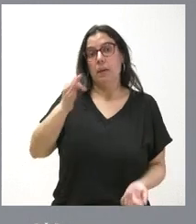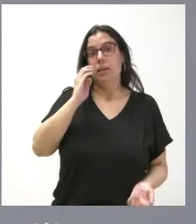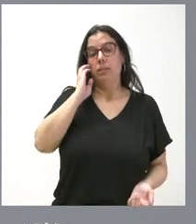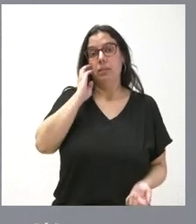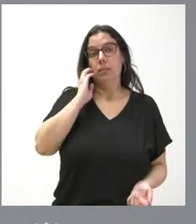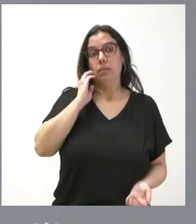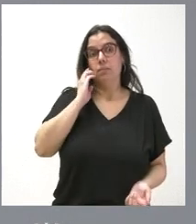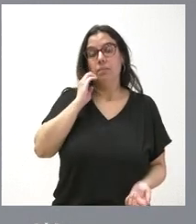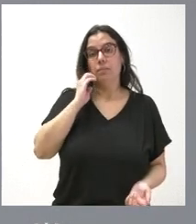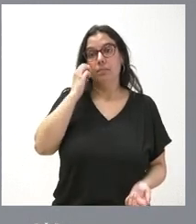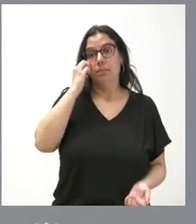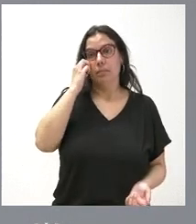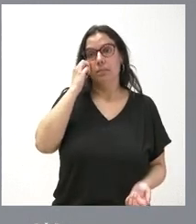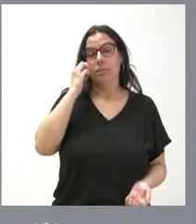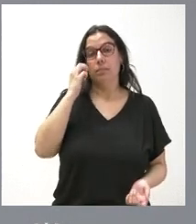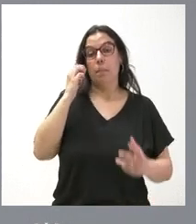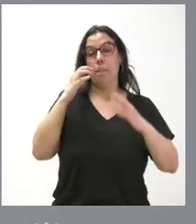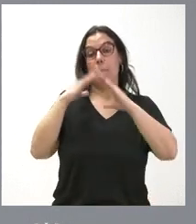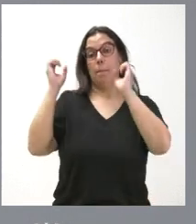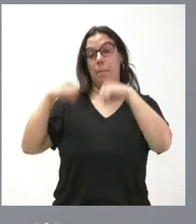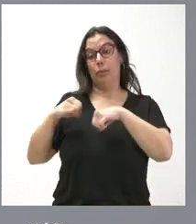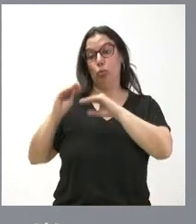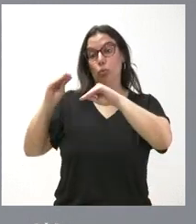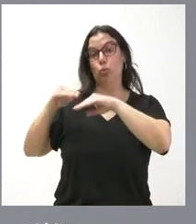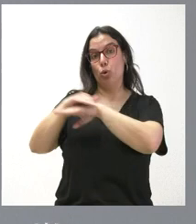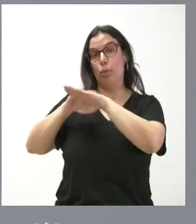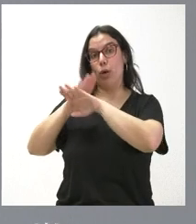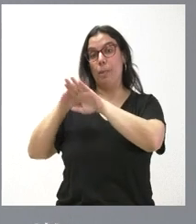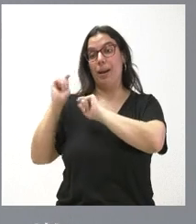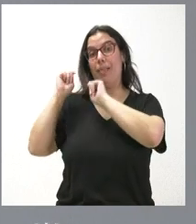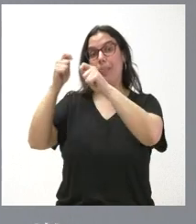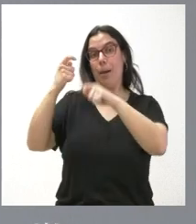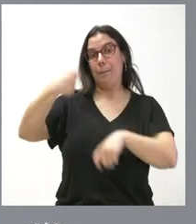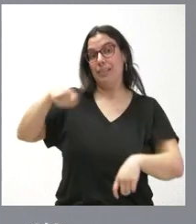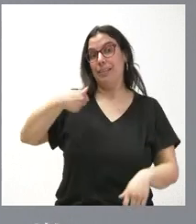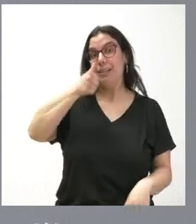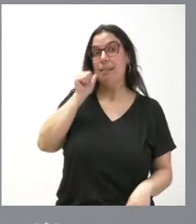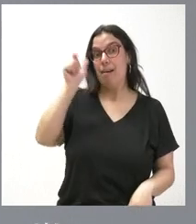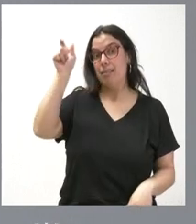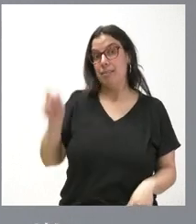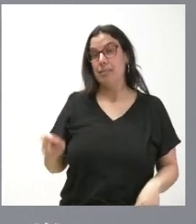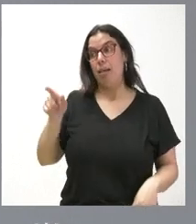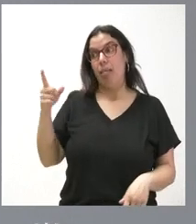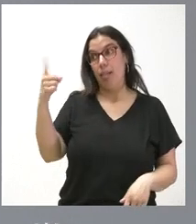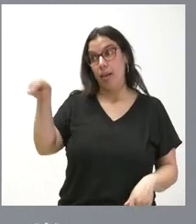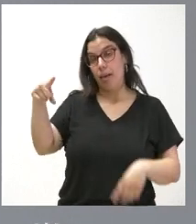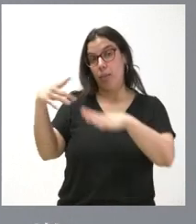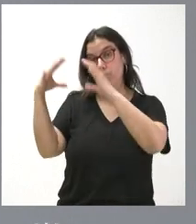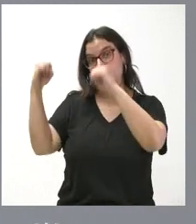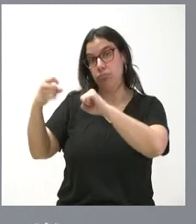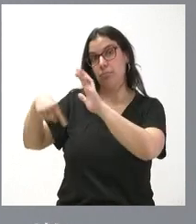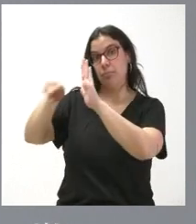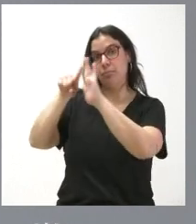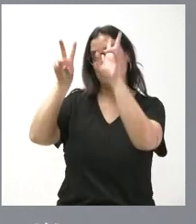que en los pactos de Gobierno para la investidura del actual presidente del Gobierno se haya recogido este tipo de